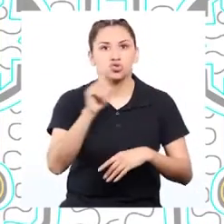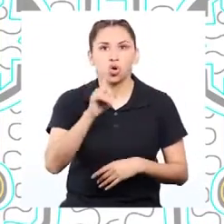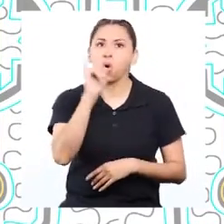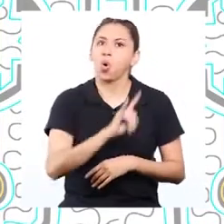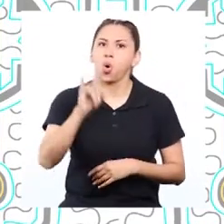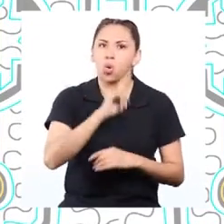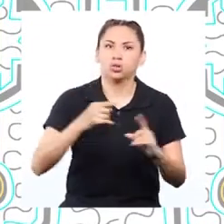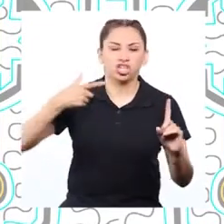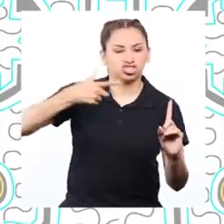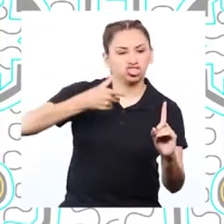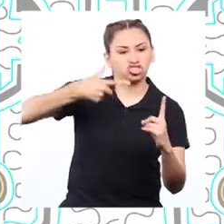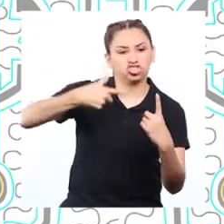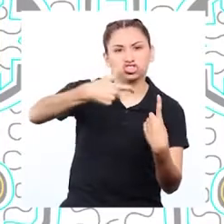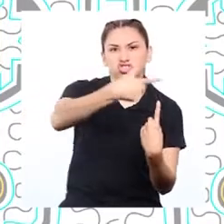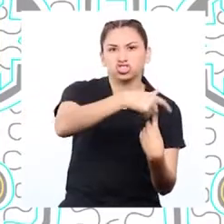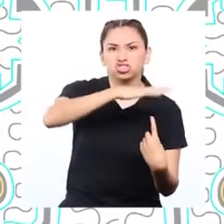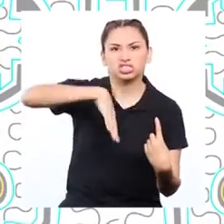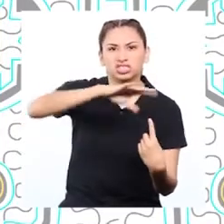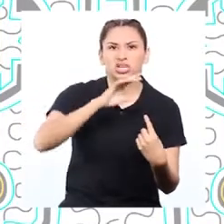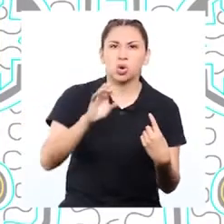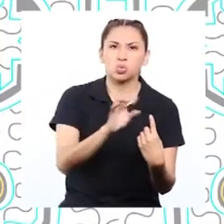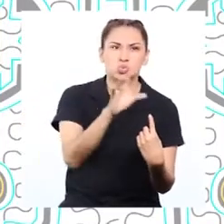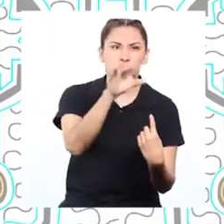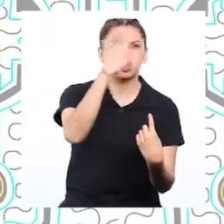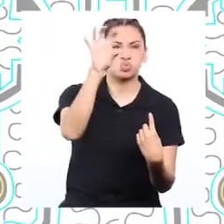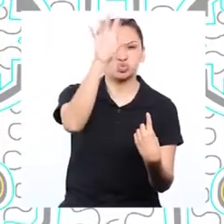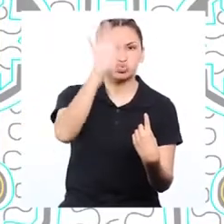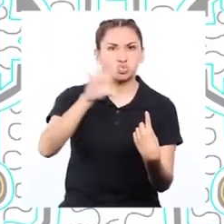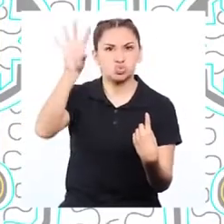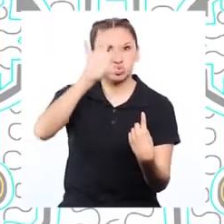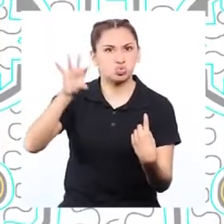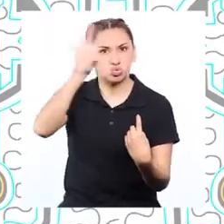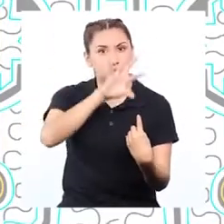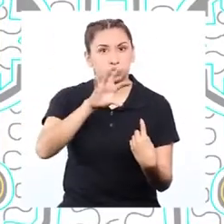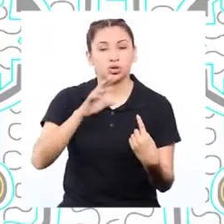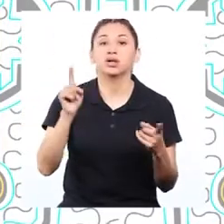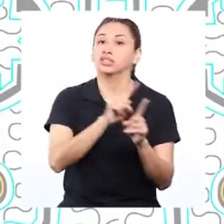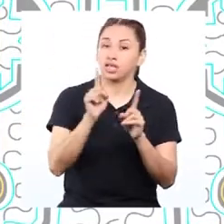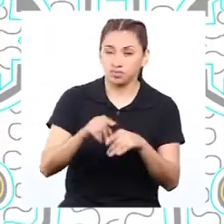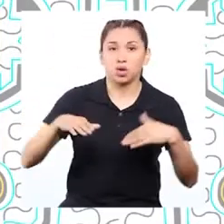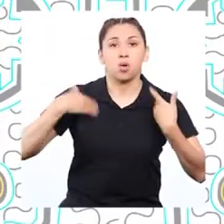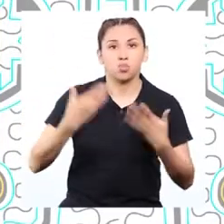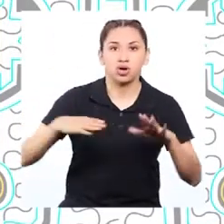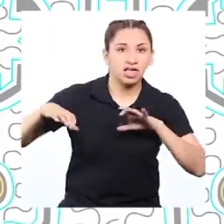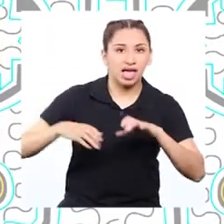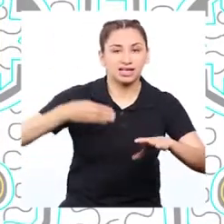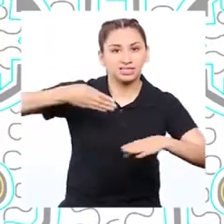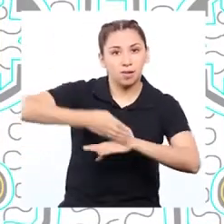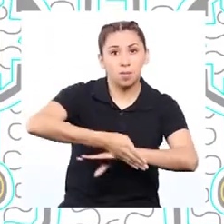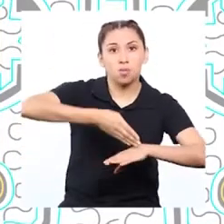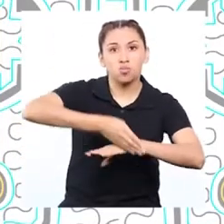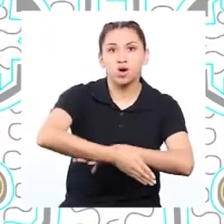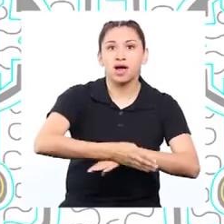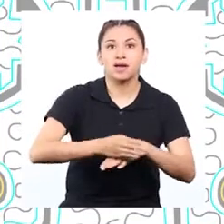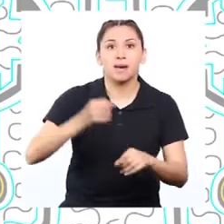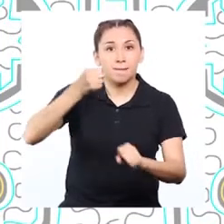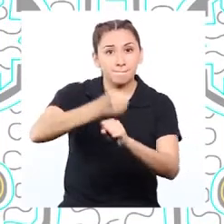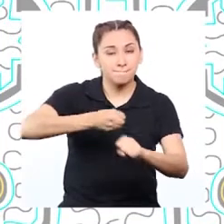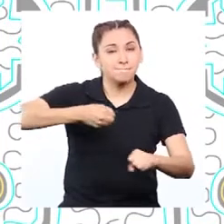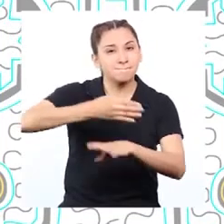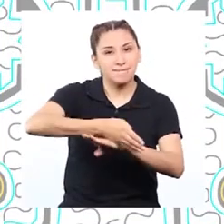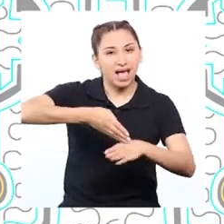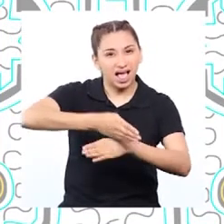fertilizantes o insecticidas que hacen daño al planeta. Sí. Y también que se pueden hacer muebles de madera de